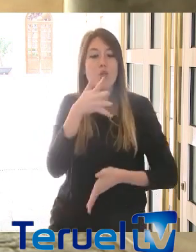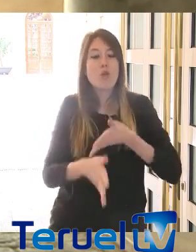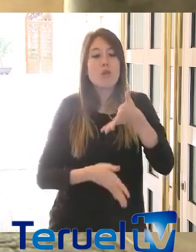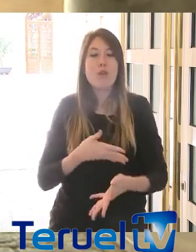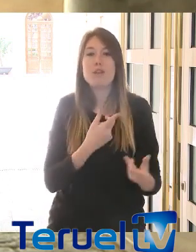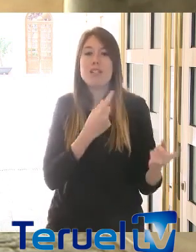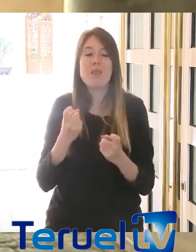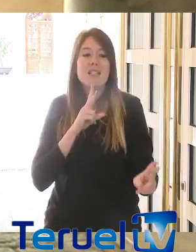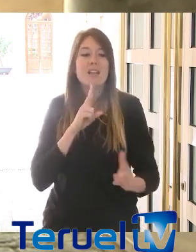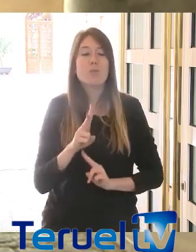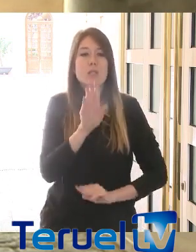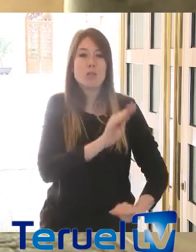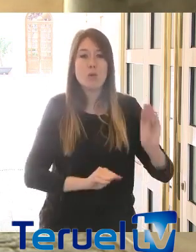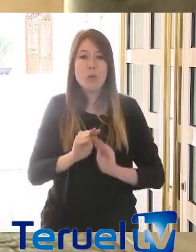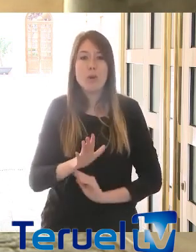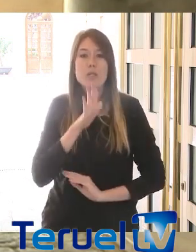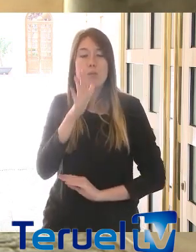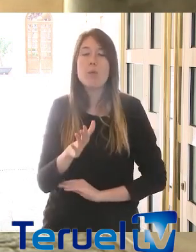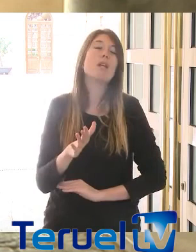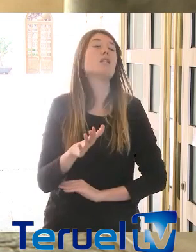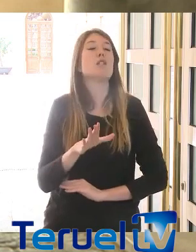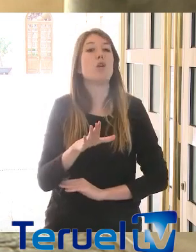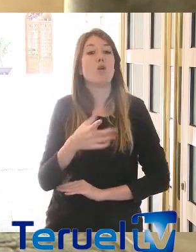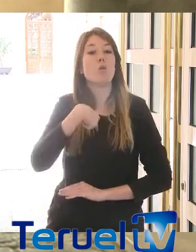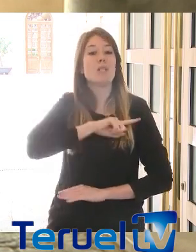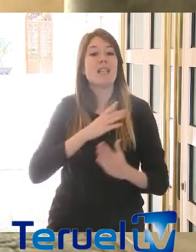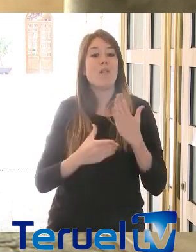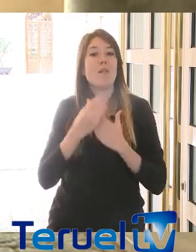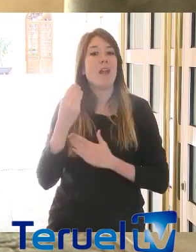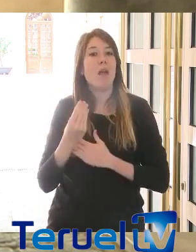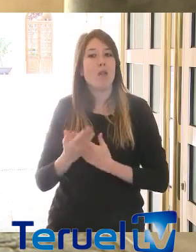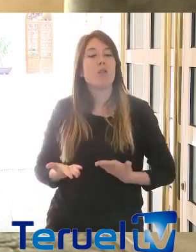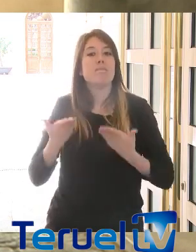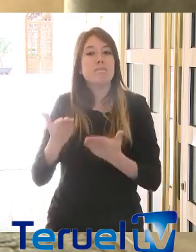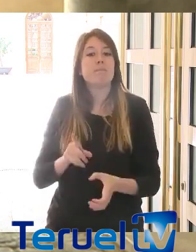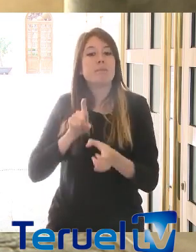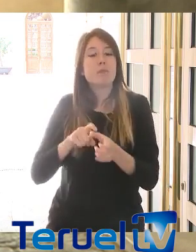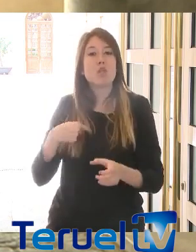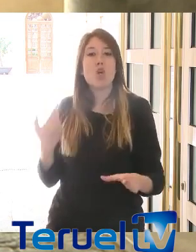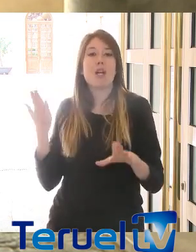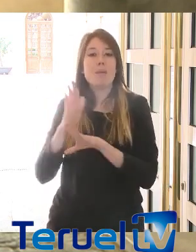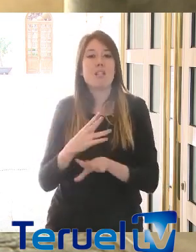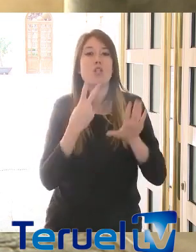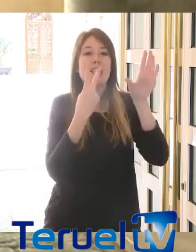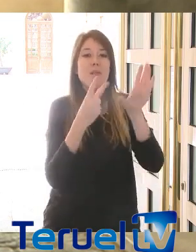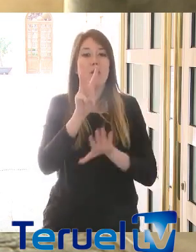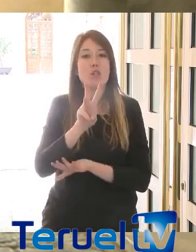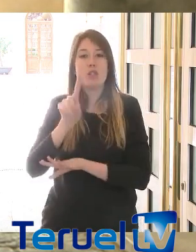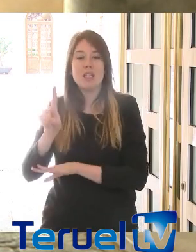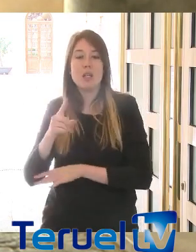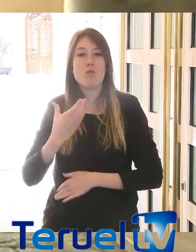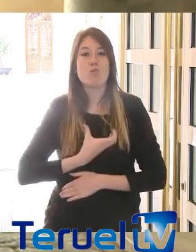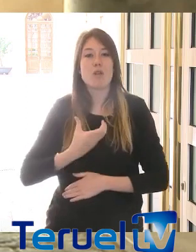respuestas y soluciones. Y creo que en eso los ayuntamientos, Comarcas y Provincias estamos ahí. Represento a 731 municipios, a 33